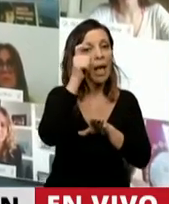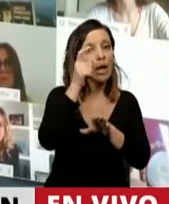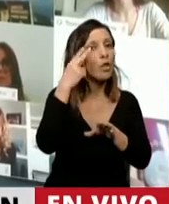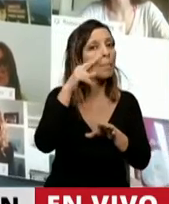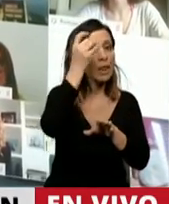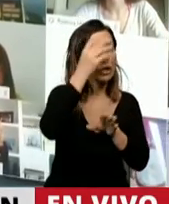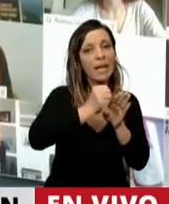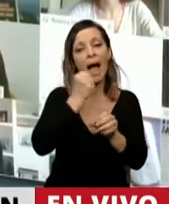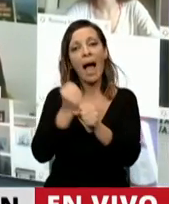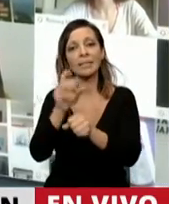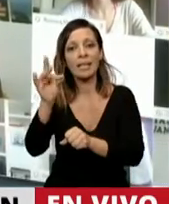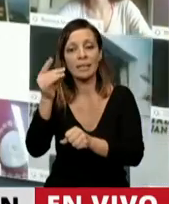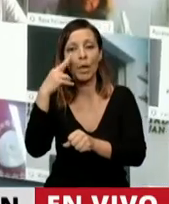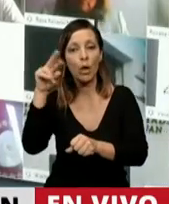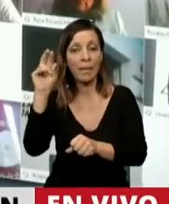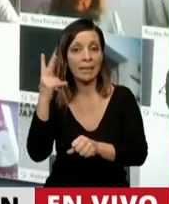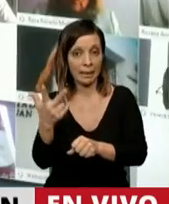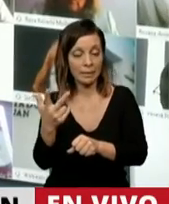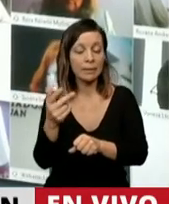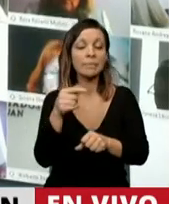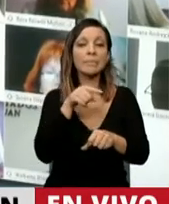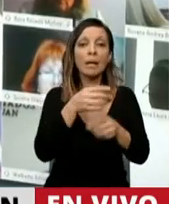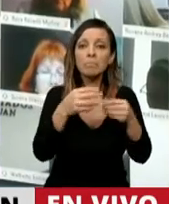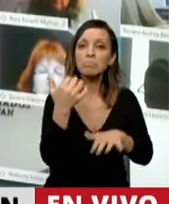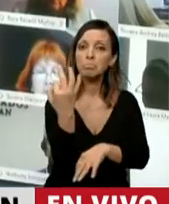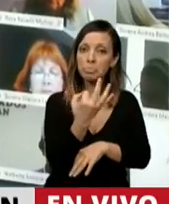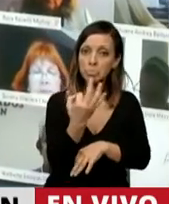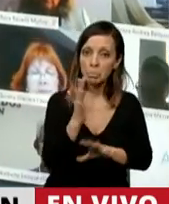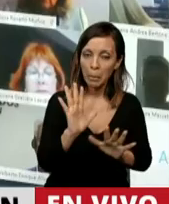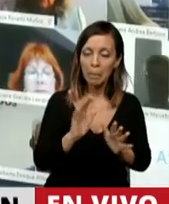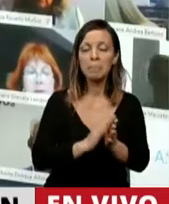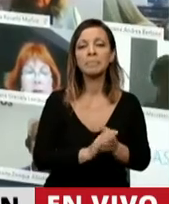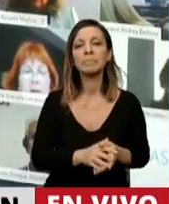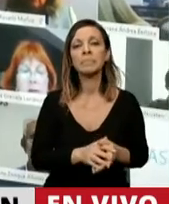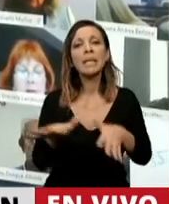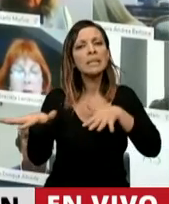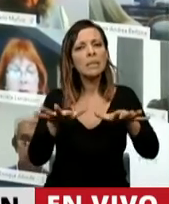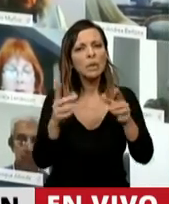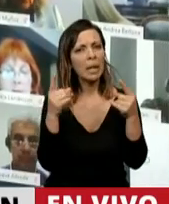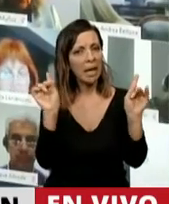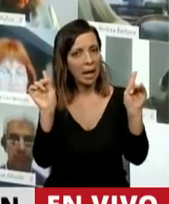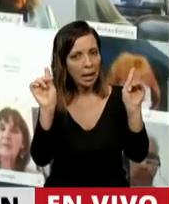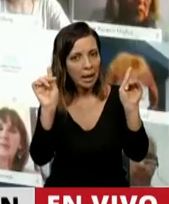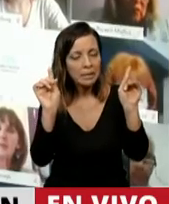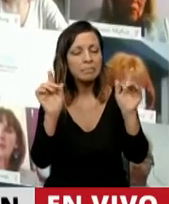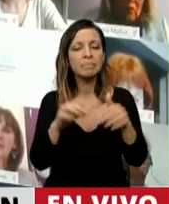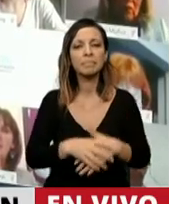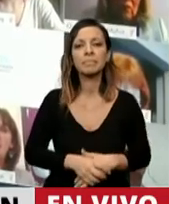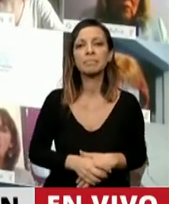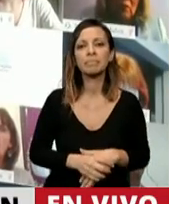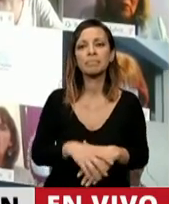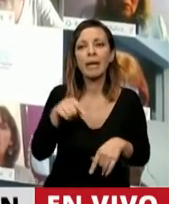el 10 de diciembre de 2003, fue empleada con éxito. Citaciones anormales y extraordinarias